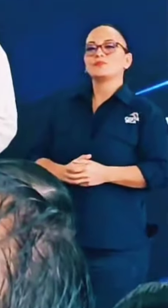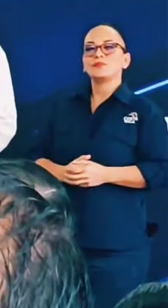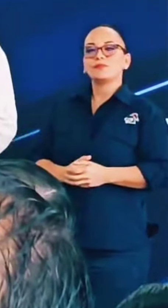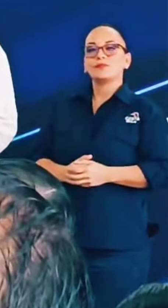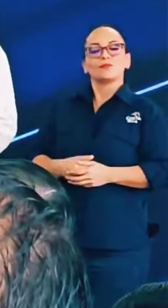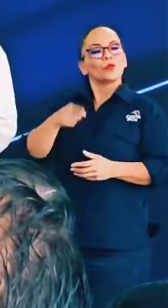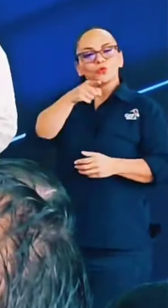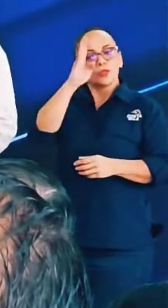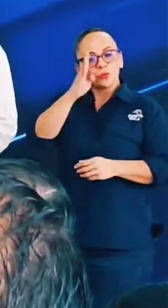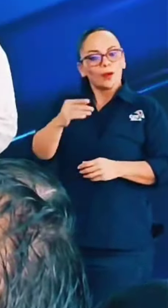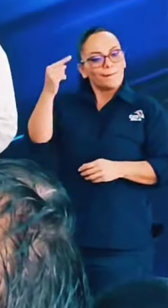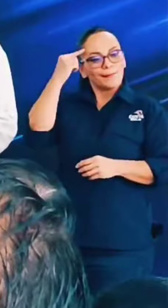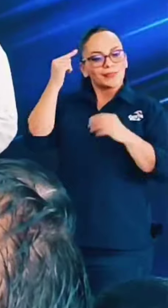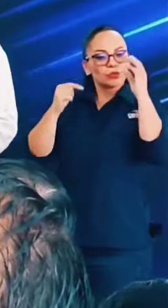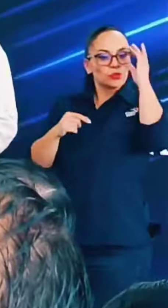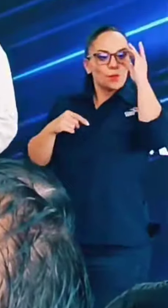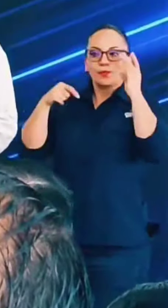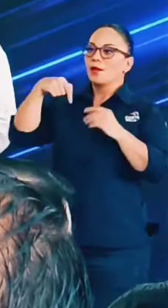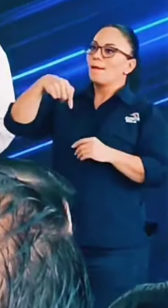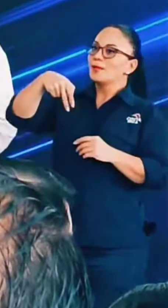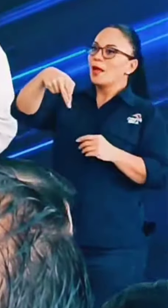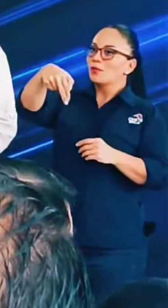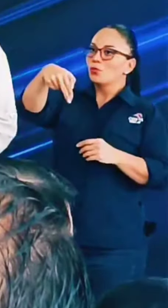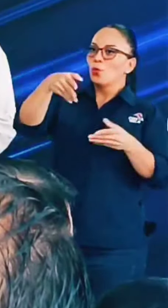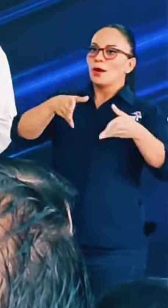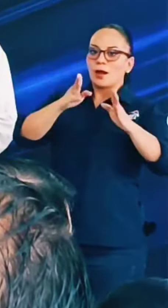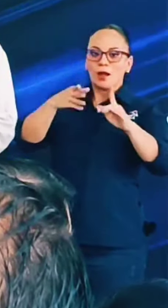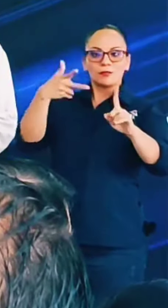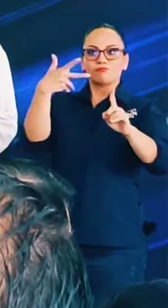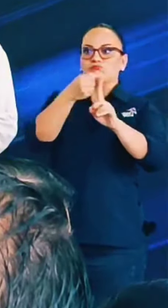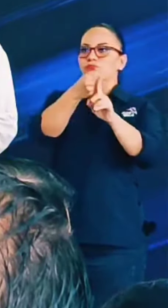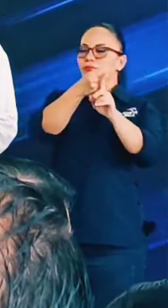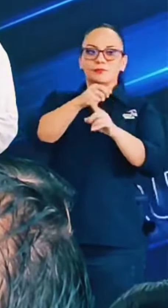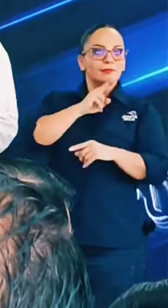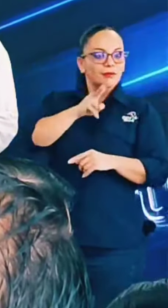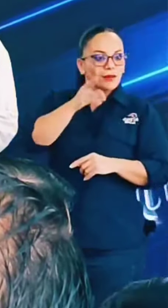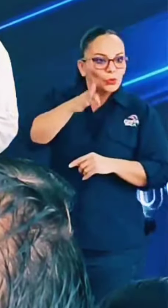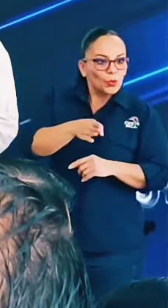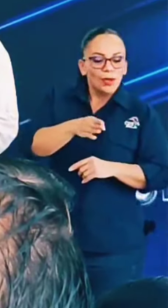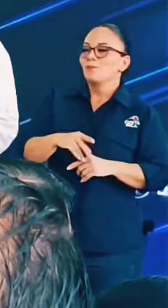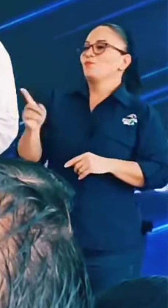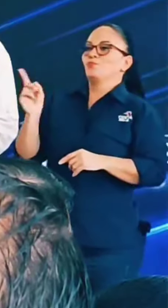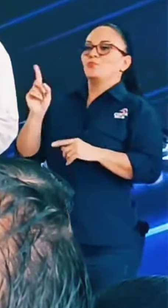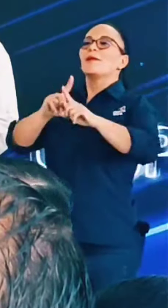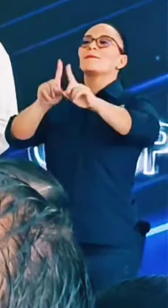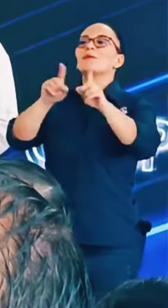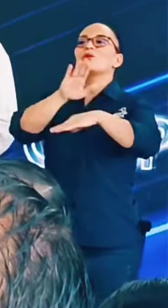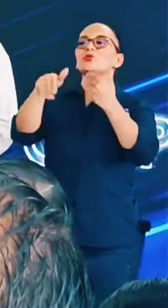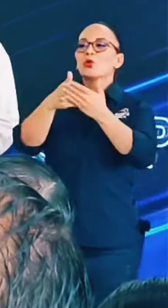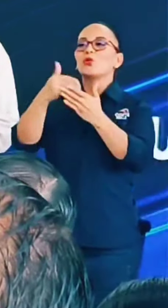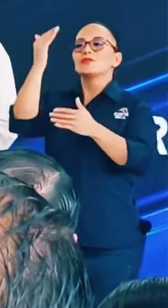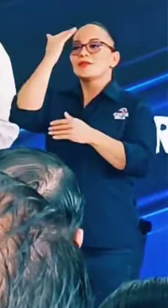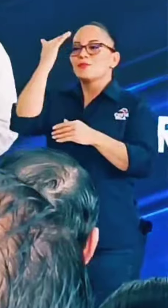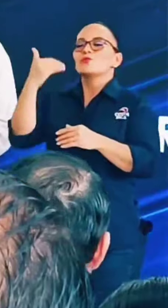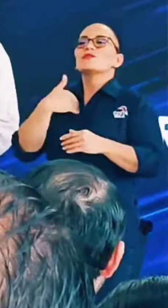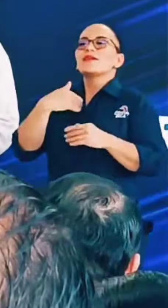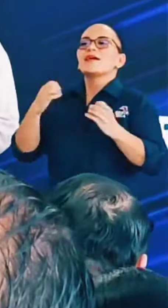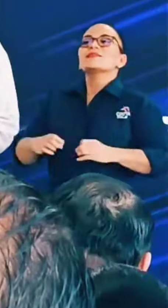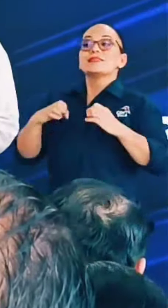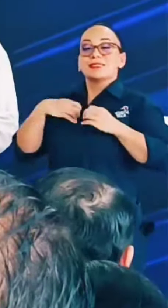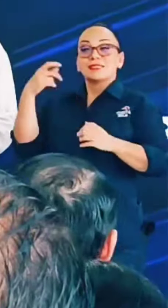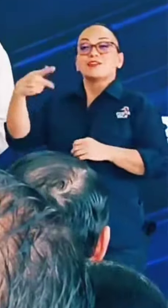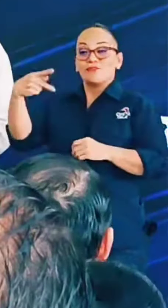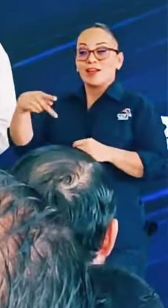Usted nunca pensó que caminando en la calle le fuera a pasar lo que le pasó a eso. ¿Verdad? Sin embargo, todos sabemos que existe el